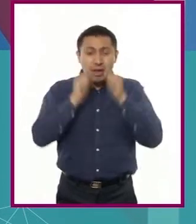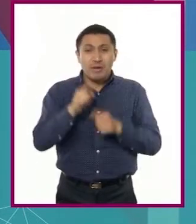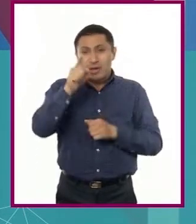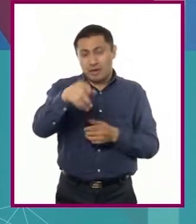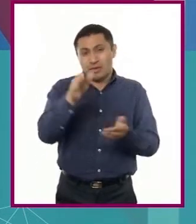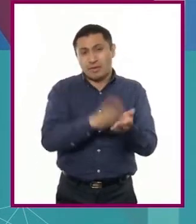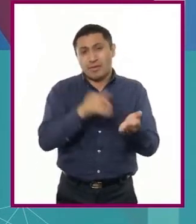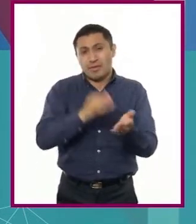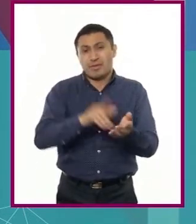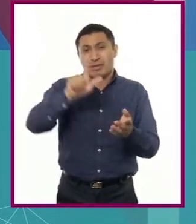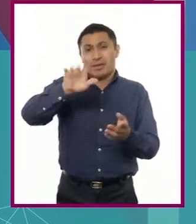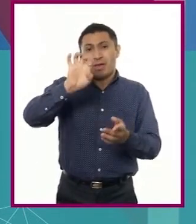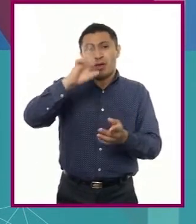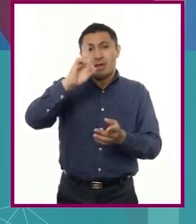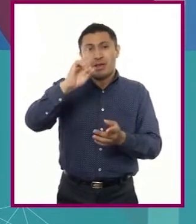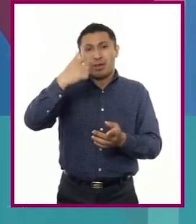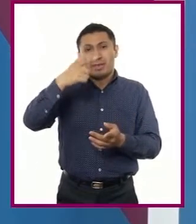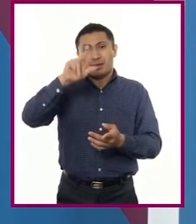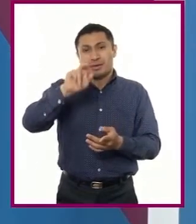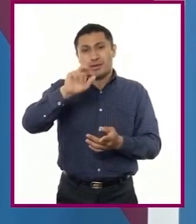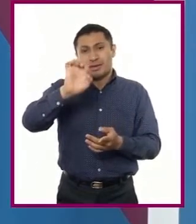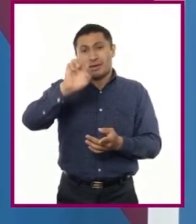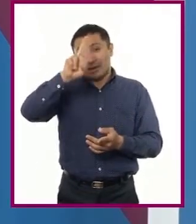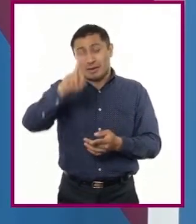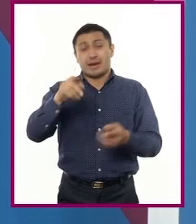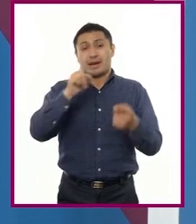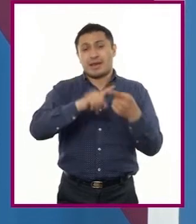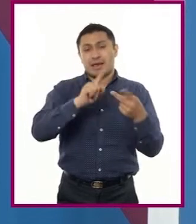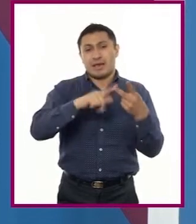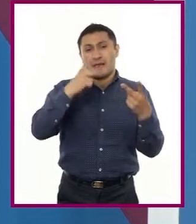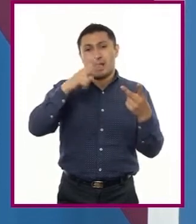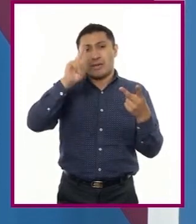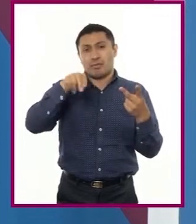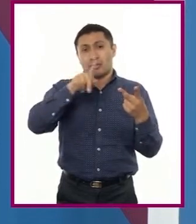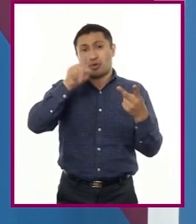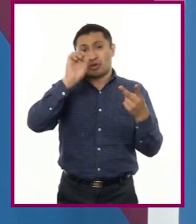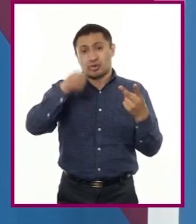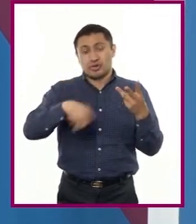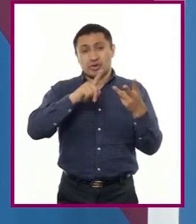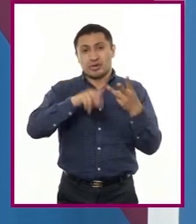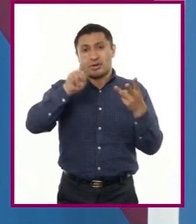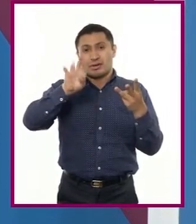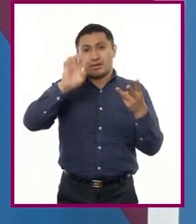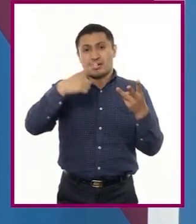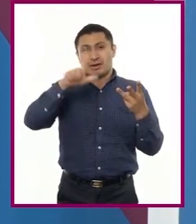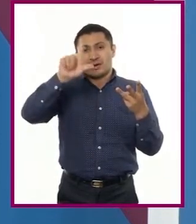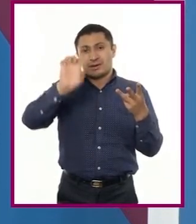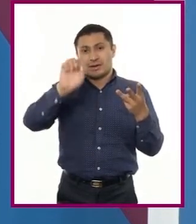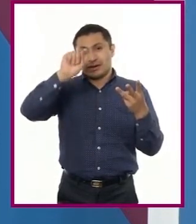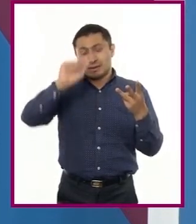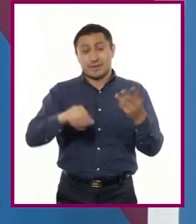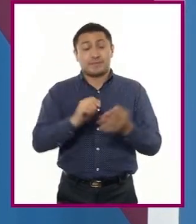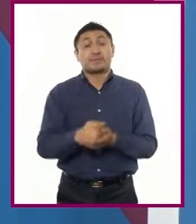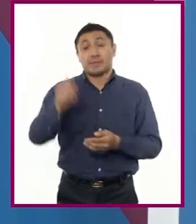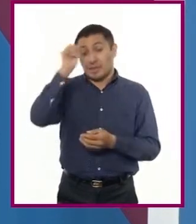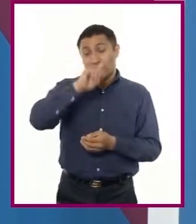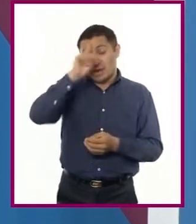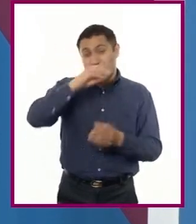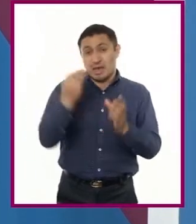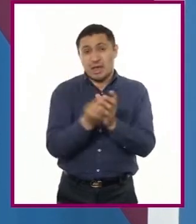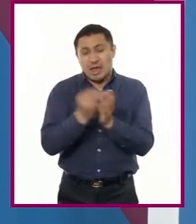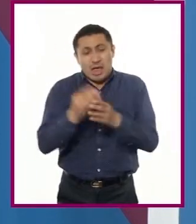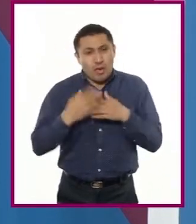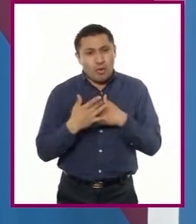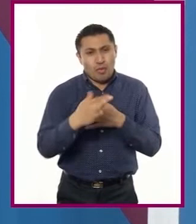preparen sus hojas leyer, punzón y regleta. Les recomiendo a lo largo de la sesión realizar anotaciones